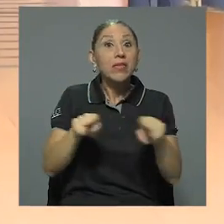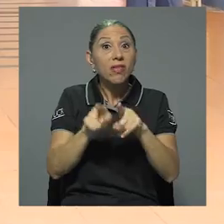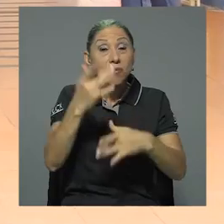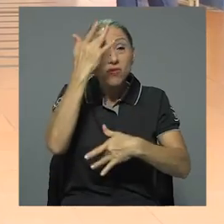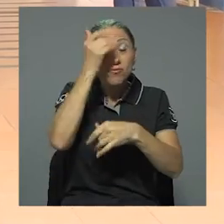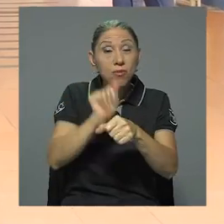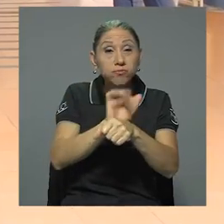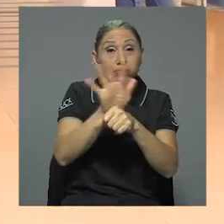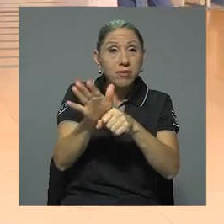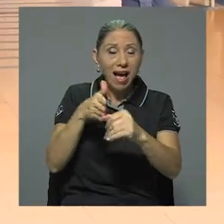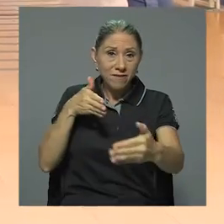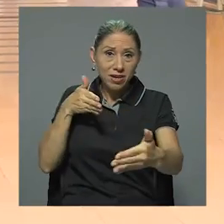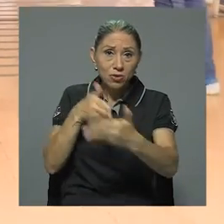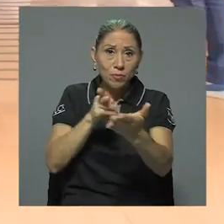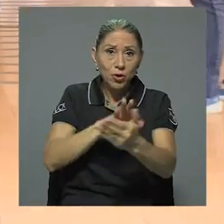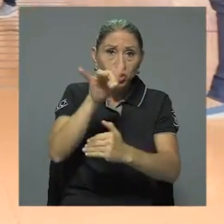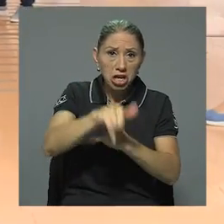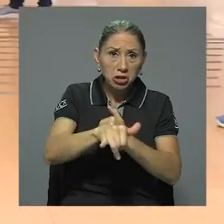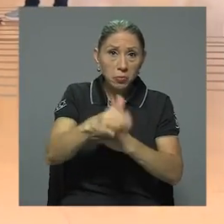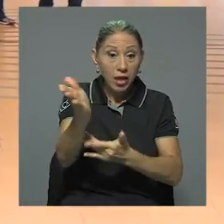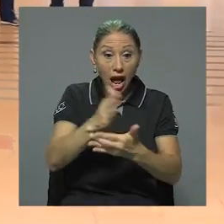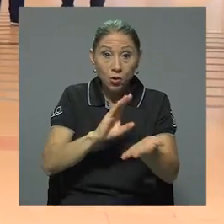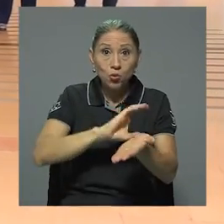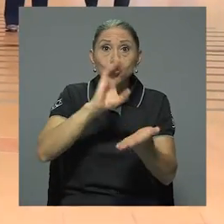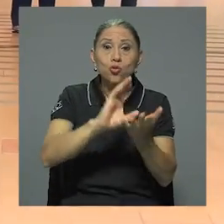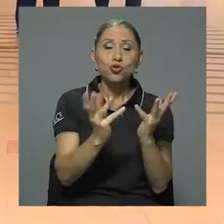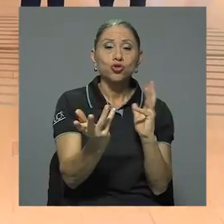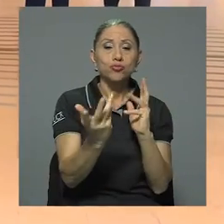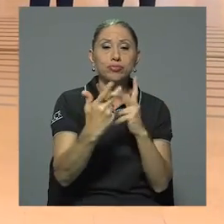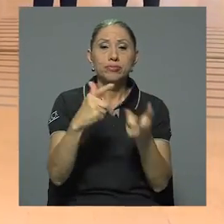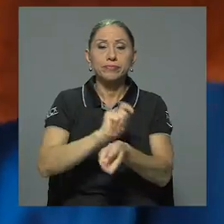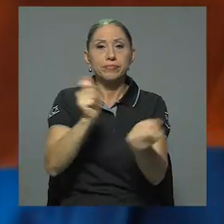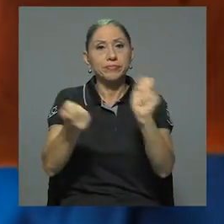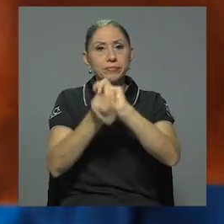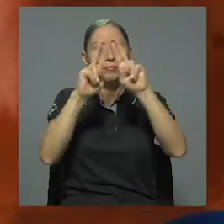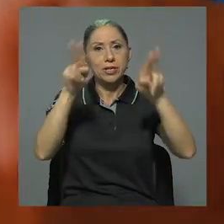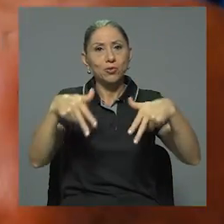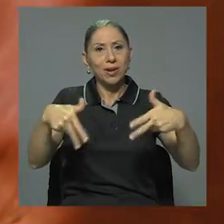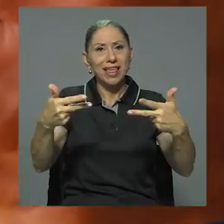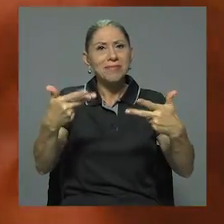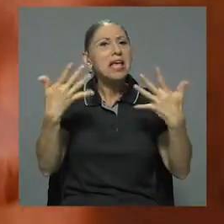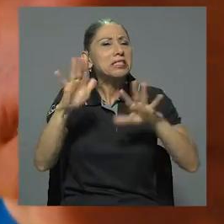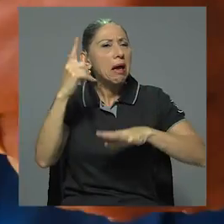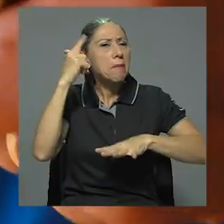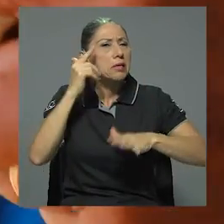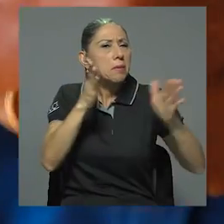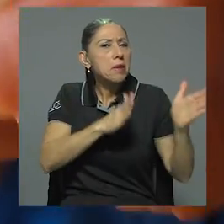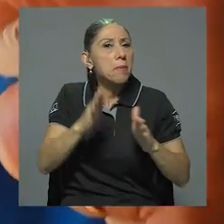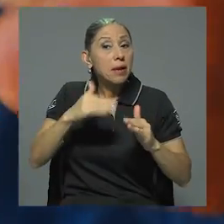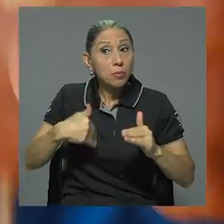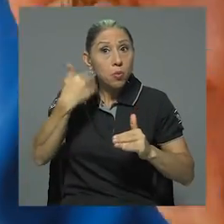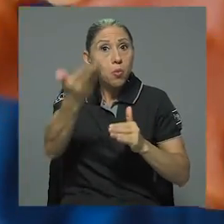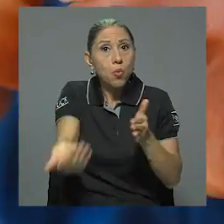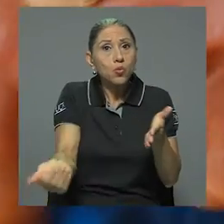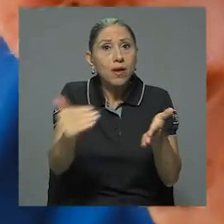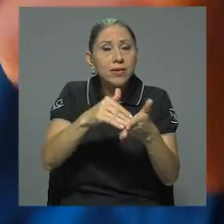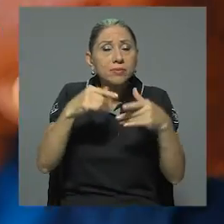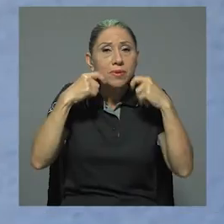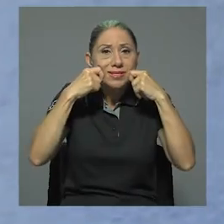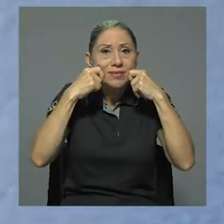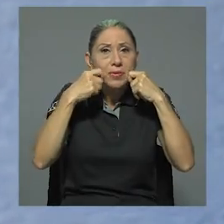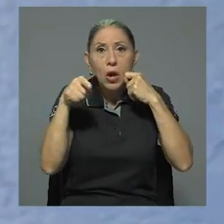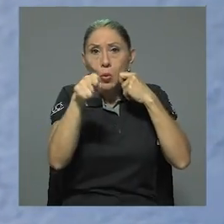también afectó a este proyecto, el cual adaptó algunos de sus cursos a la virtualidad, ya se piensa en los preparativos para regresar presencialmente.